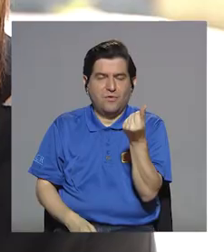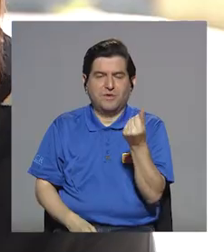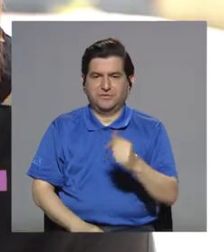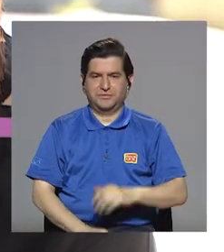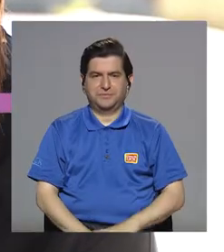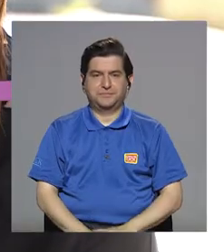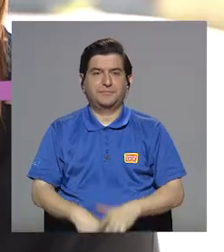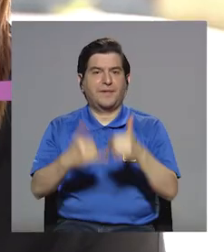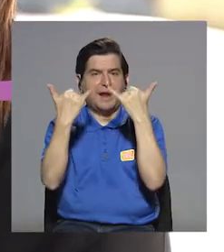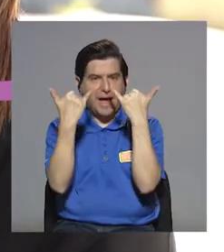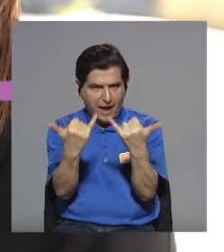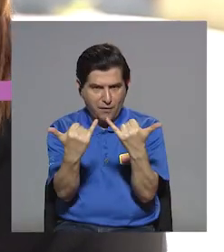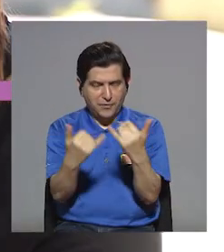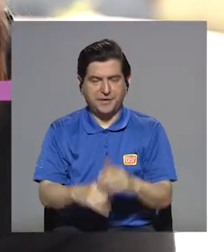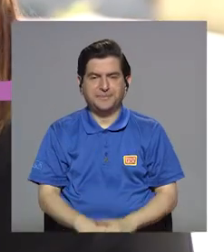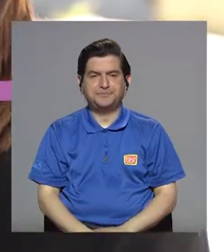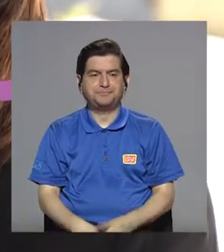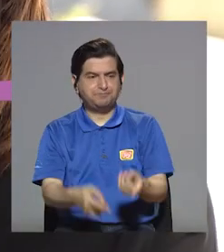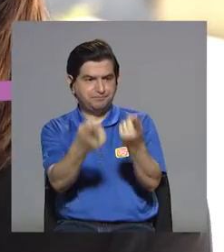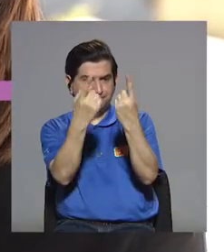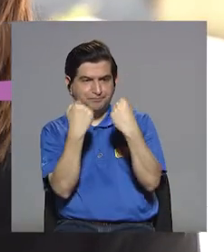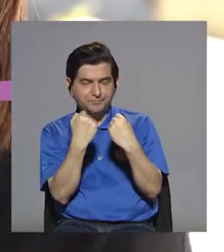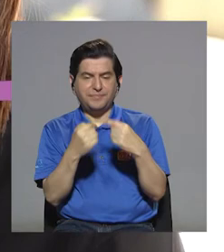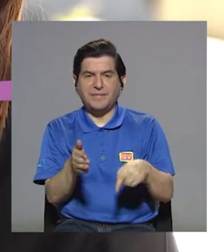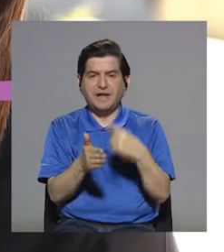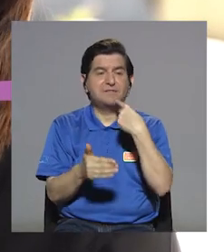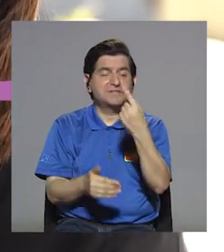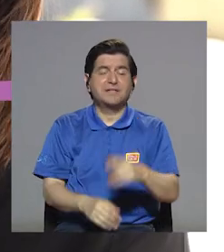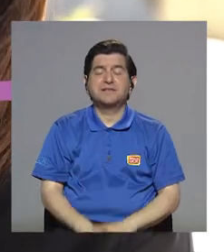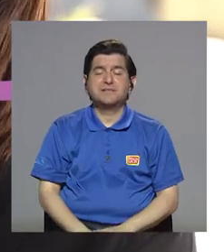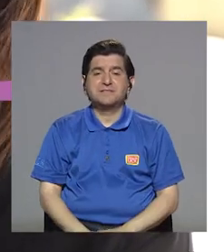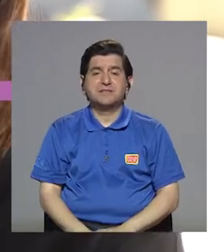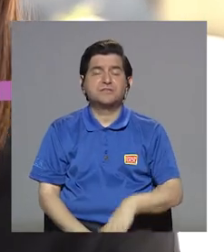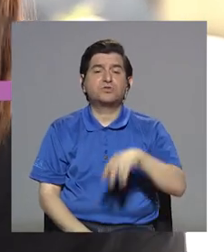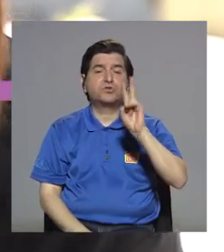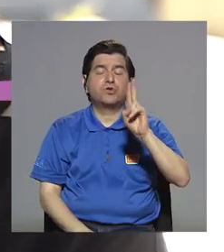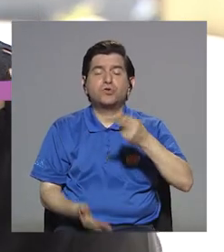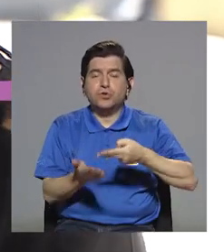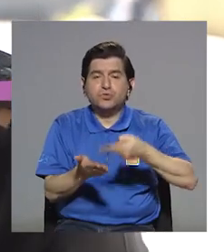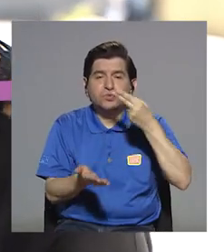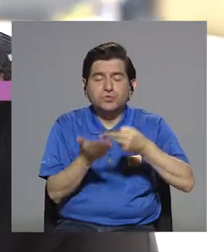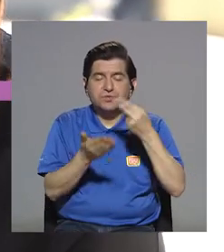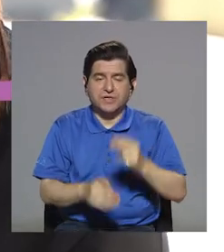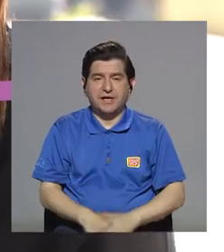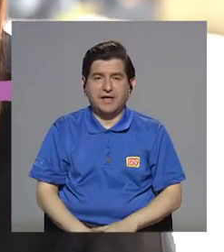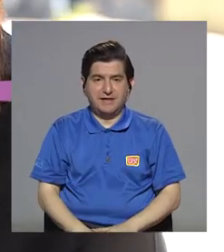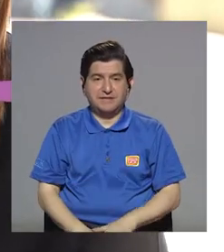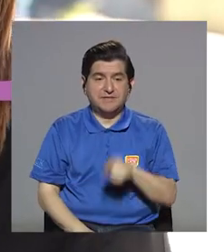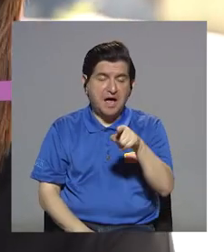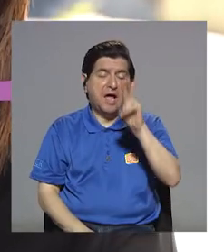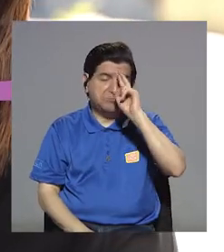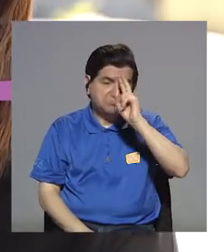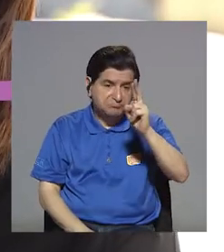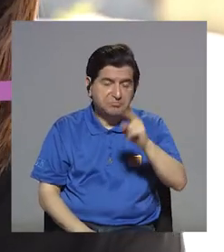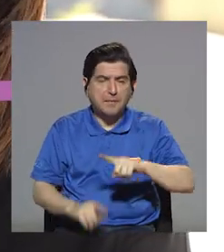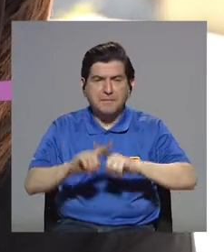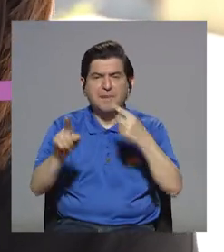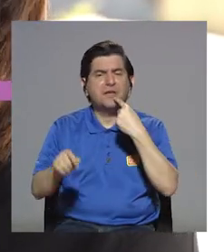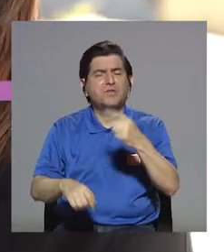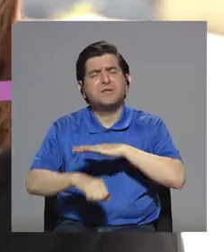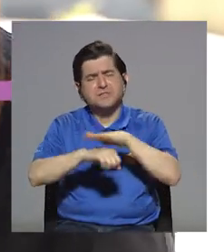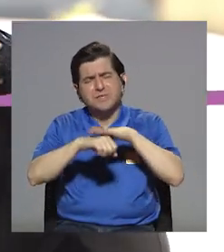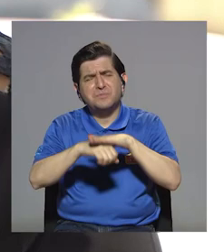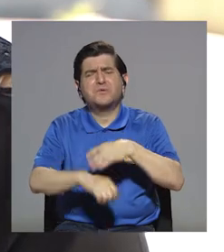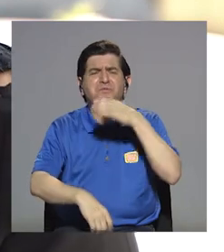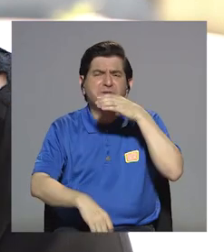Exactamente. Ahora bien, cuando nos llegan a nosotros, a veces nos dicen, vea, la porción son dos cucharaditas, ok, nosotros vamos a respetar eso. Pero a nos